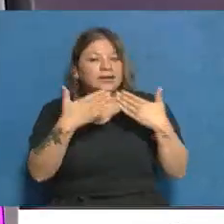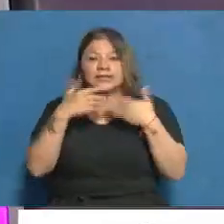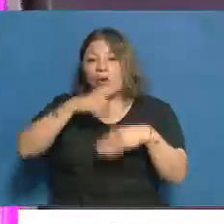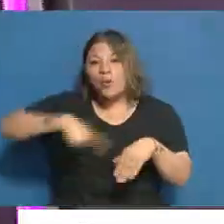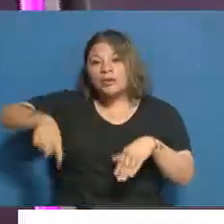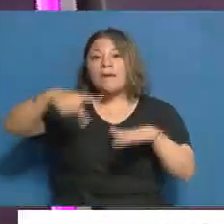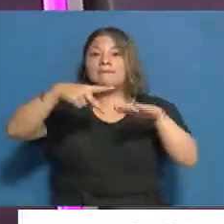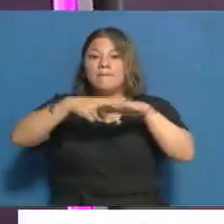Hacemos una pausa, ya venimos. ¡Gracias! ¡Gracias!